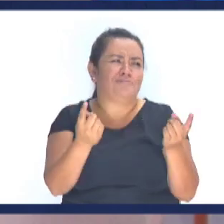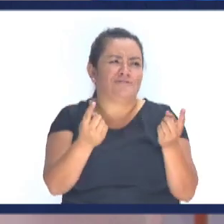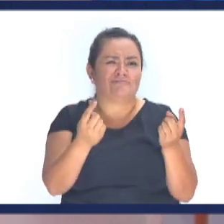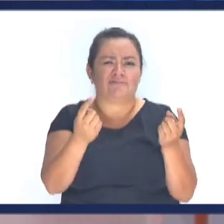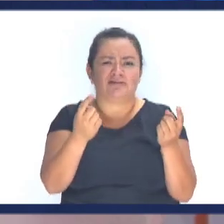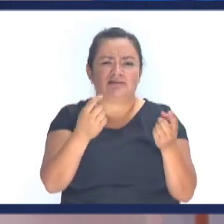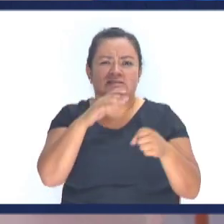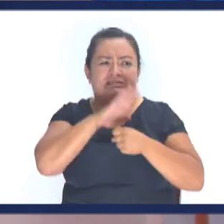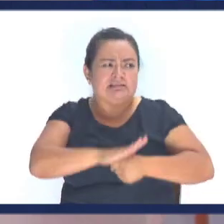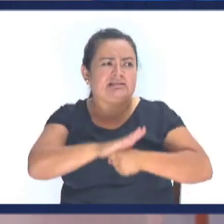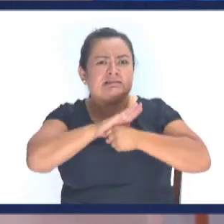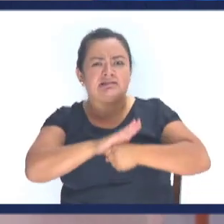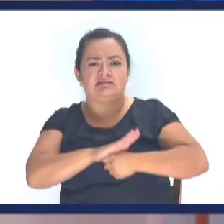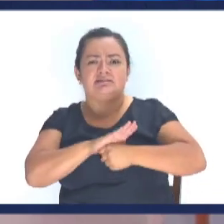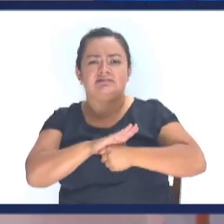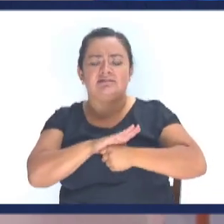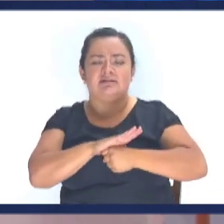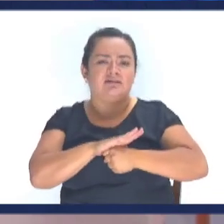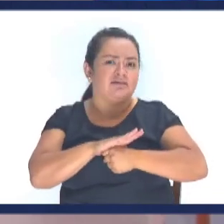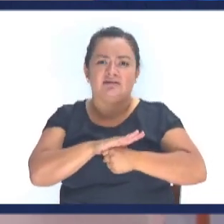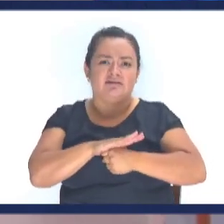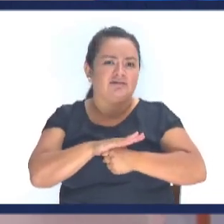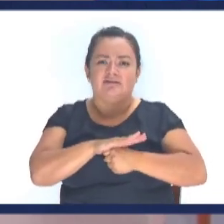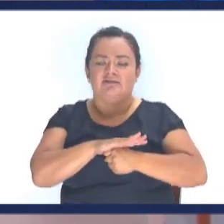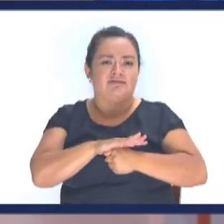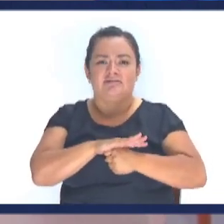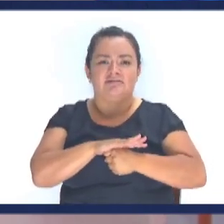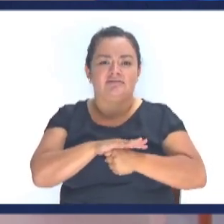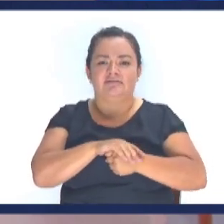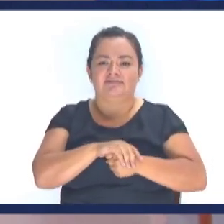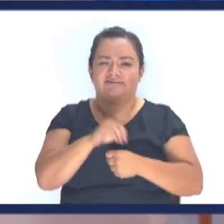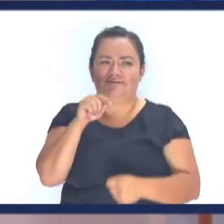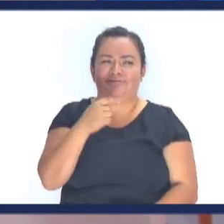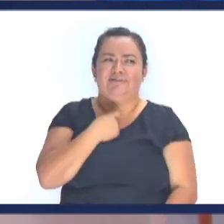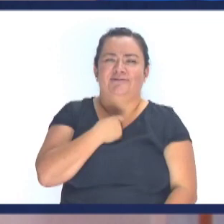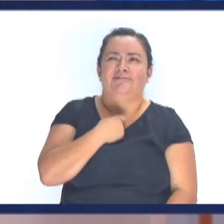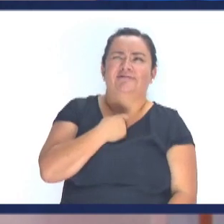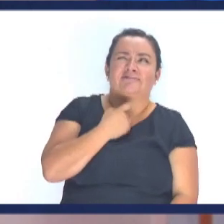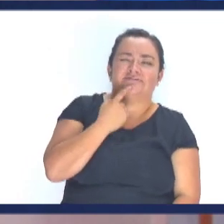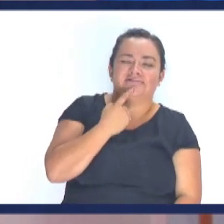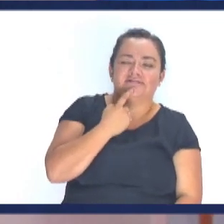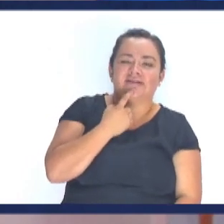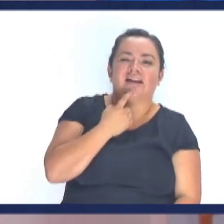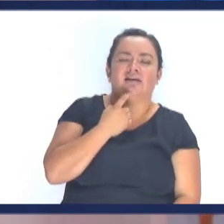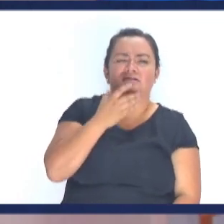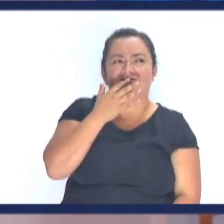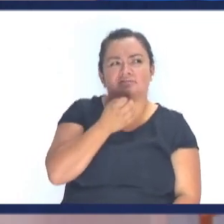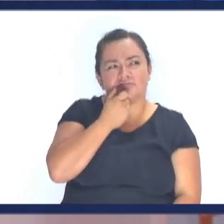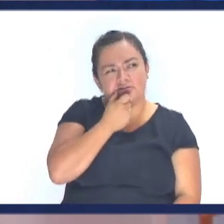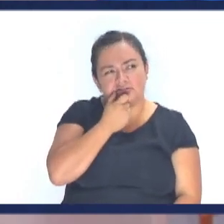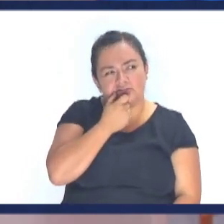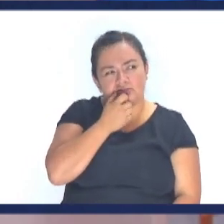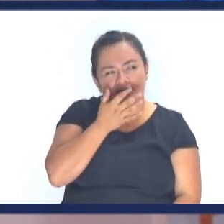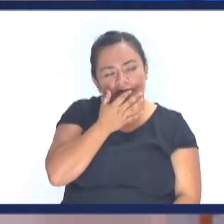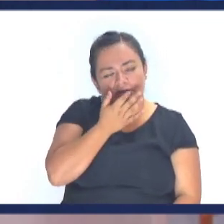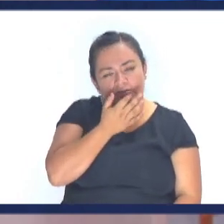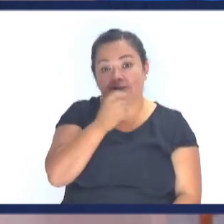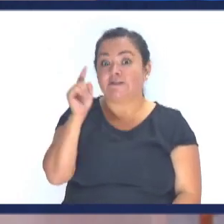gente sobre tu cabeza Dancing in your head Están bailando En tu cabeza Y si es cierto Y si es cierto